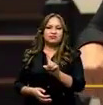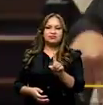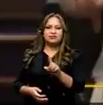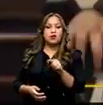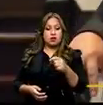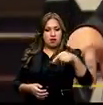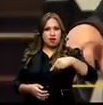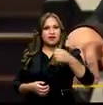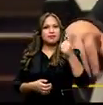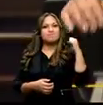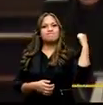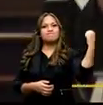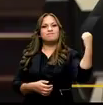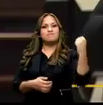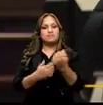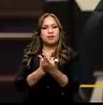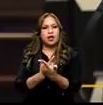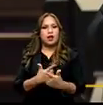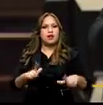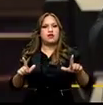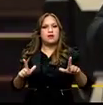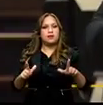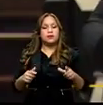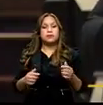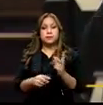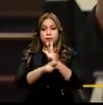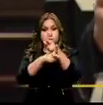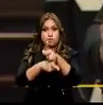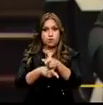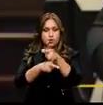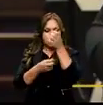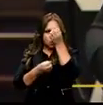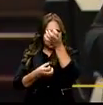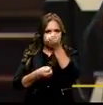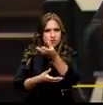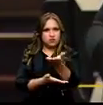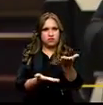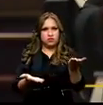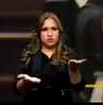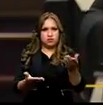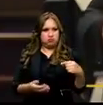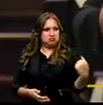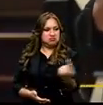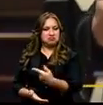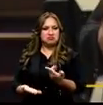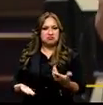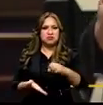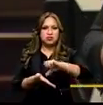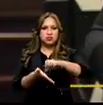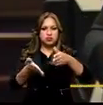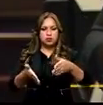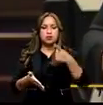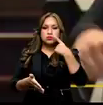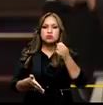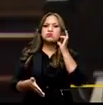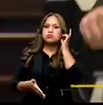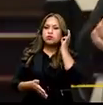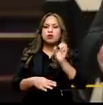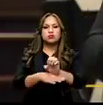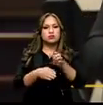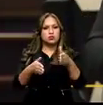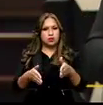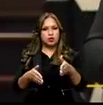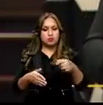tecnológica y además el resguardo de la información de nosotros, los ciudadanos y ciudadanas,